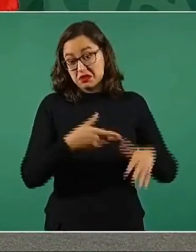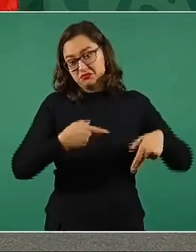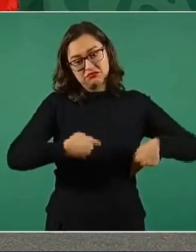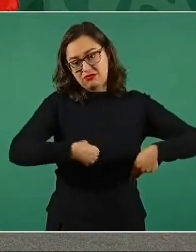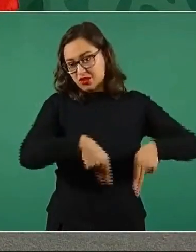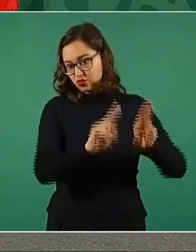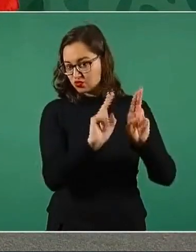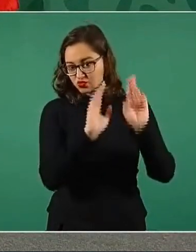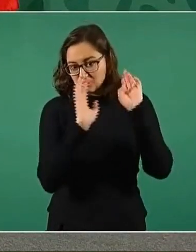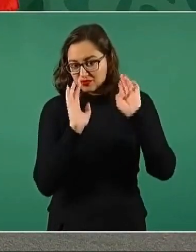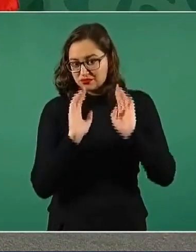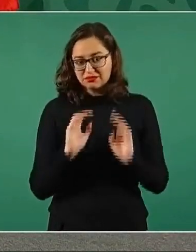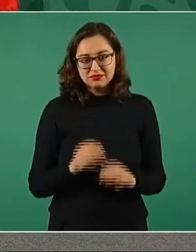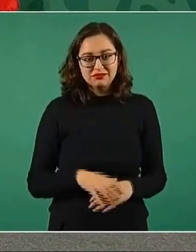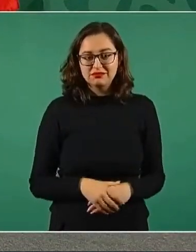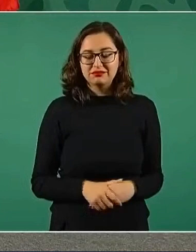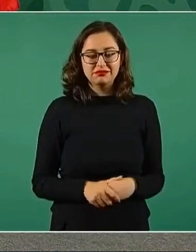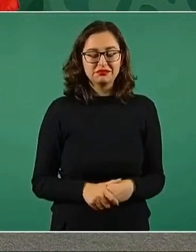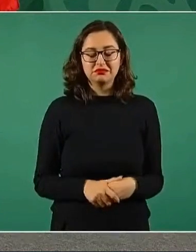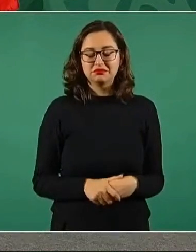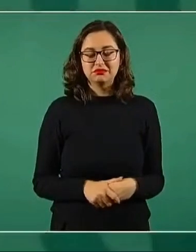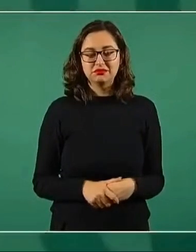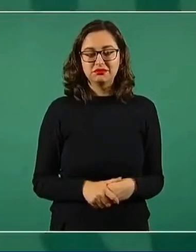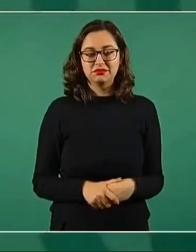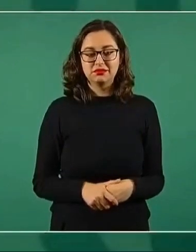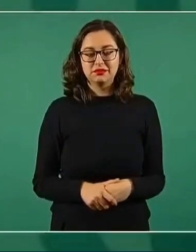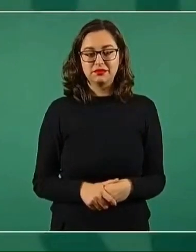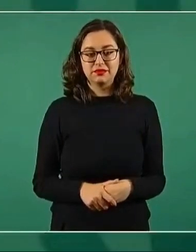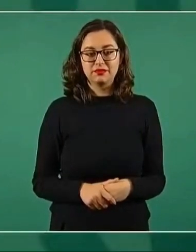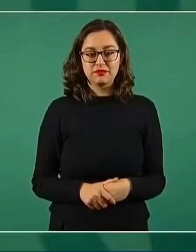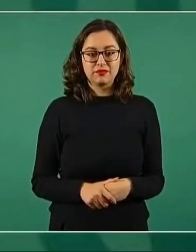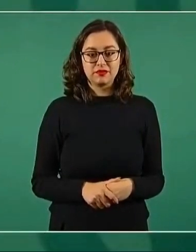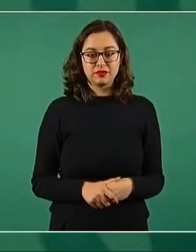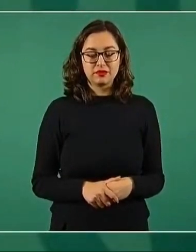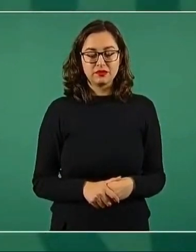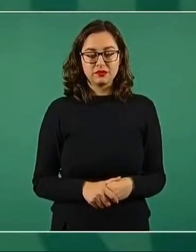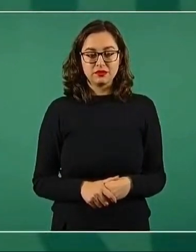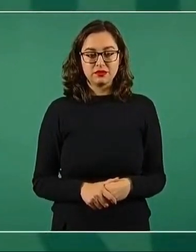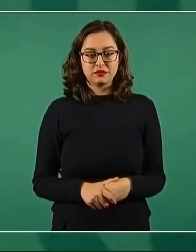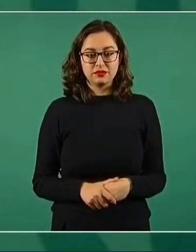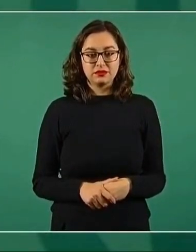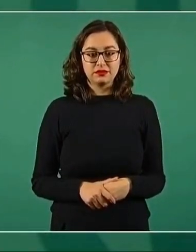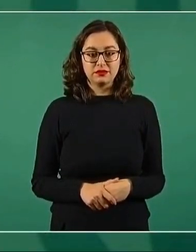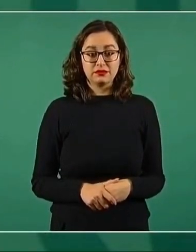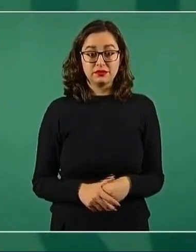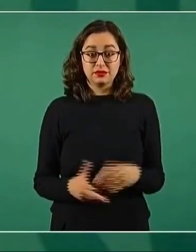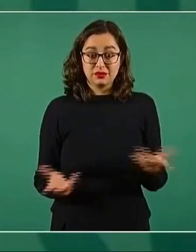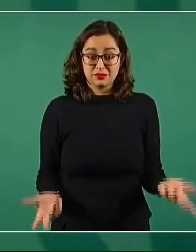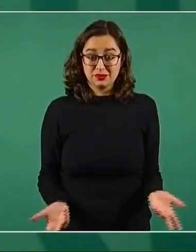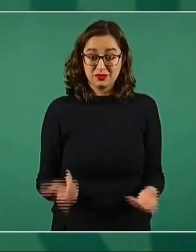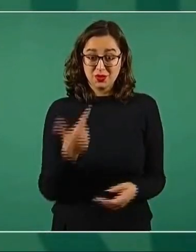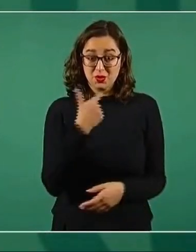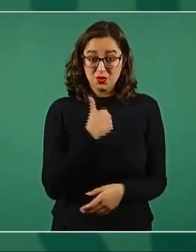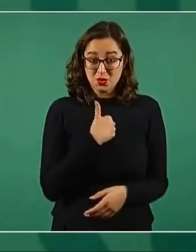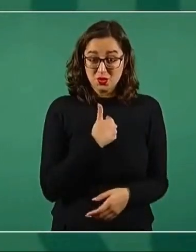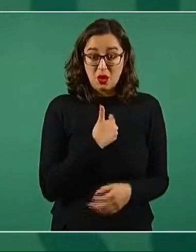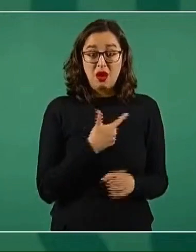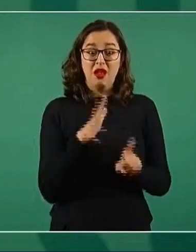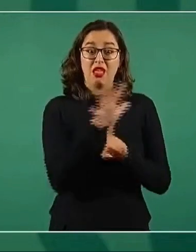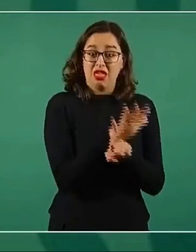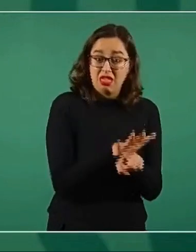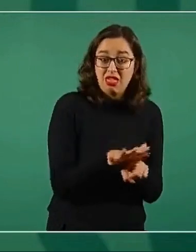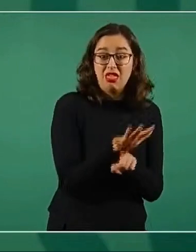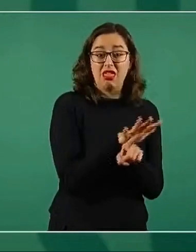yo ya no crean que dedico mucho tiempo a estarlos convenciendo,